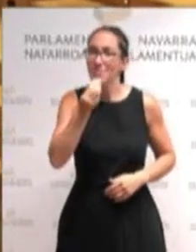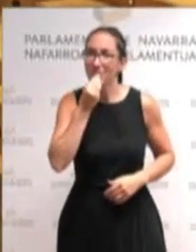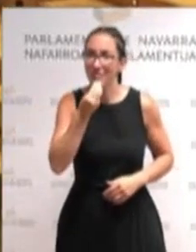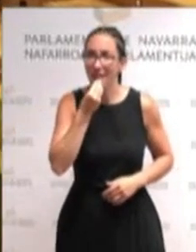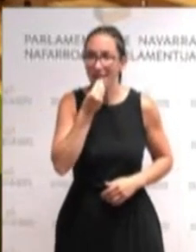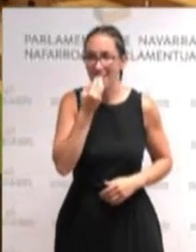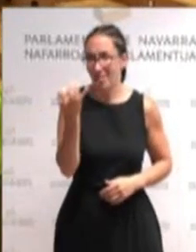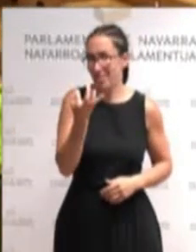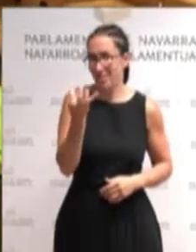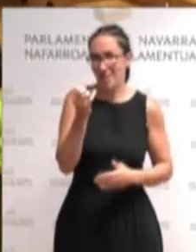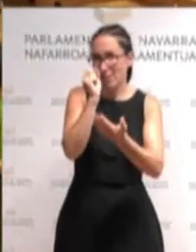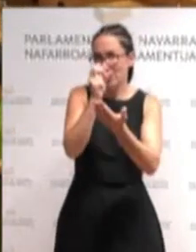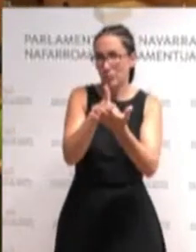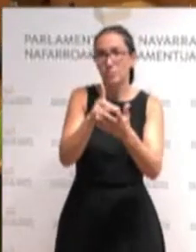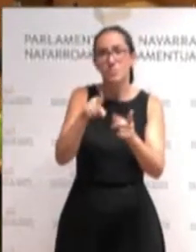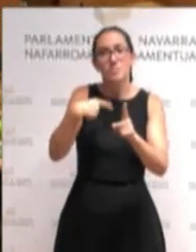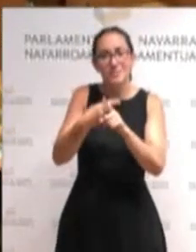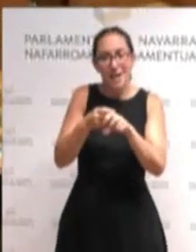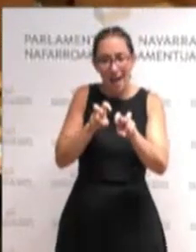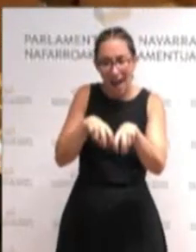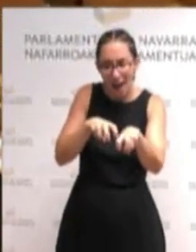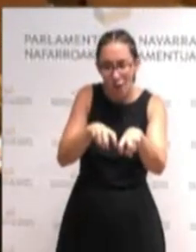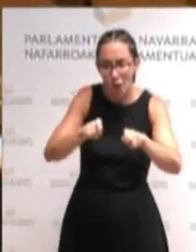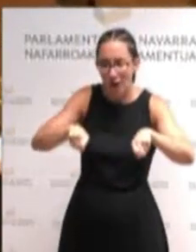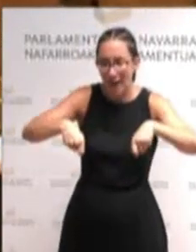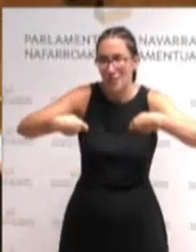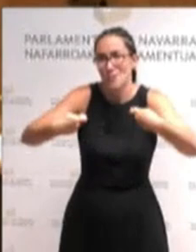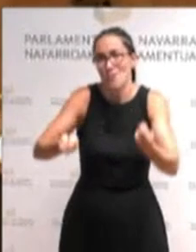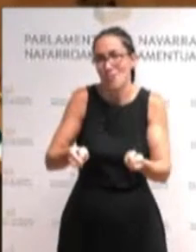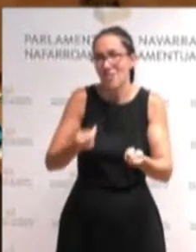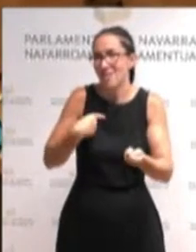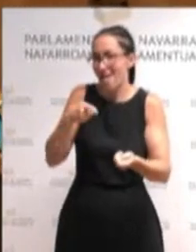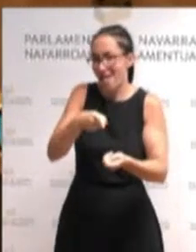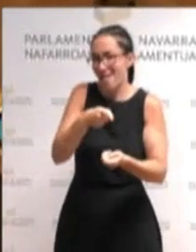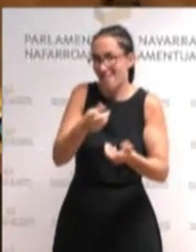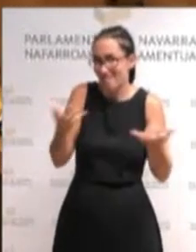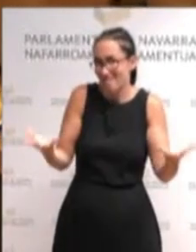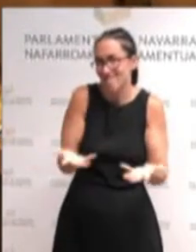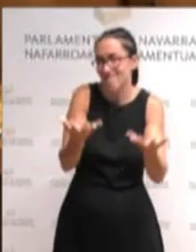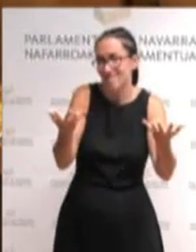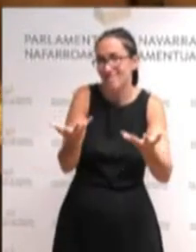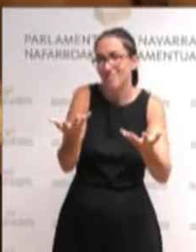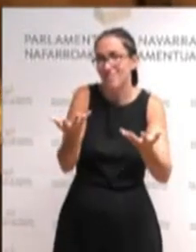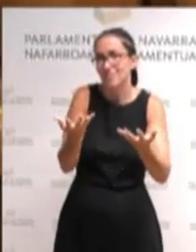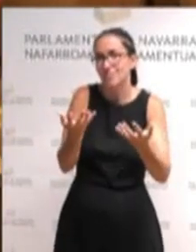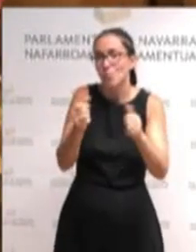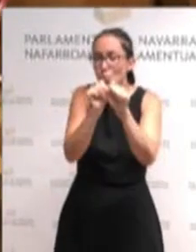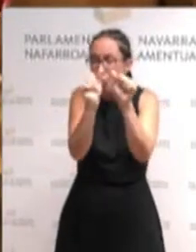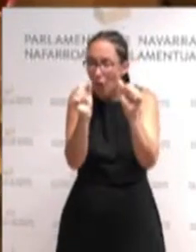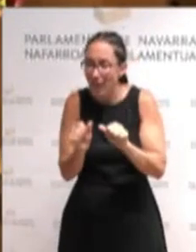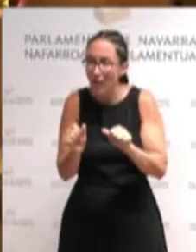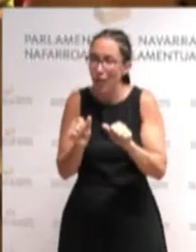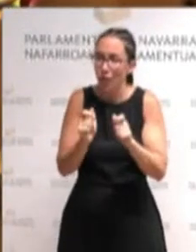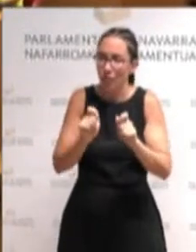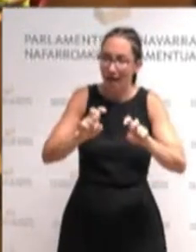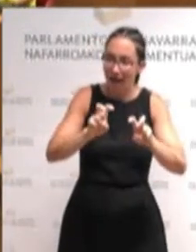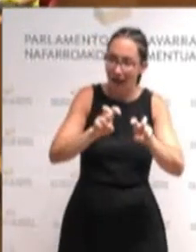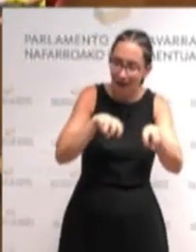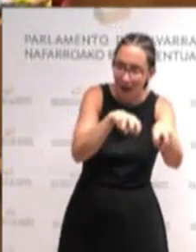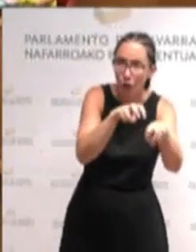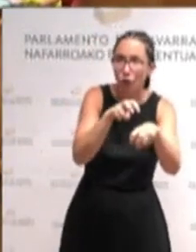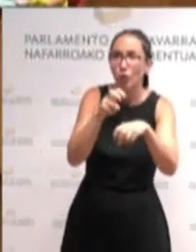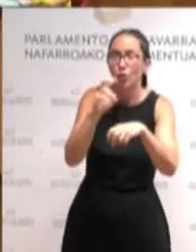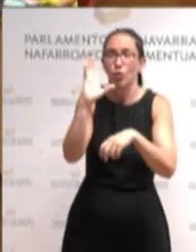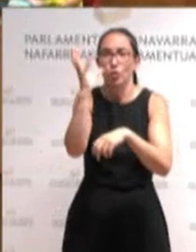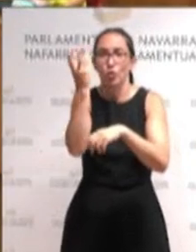transición agroecológica buscando modelos agrarios más autónomos y sostenibles porque el futuro del sector